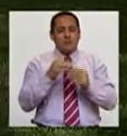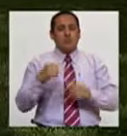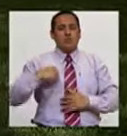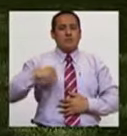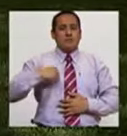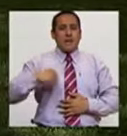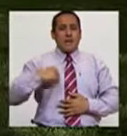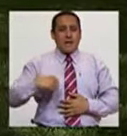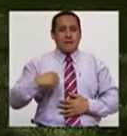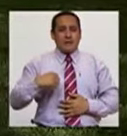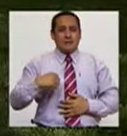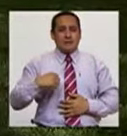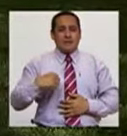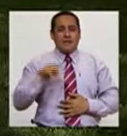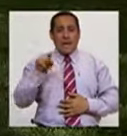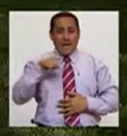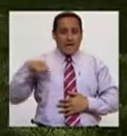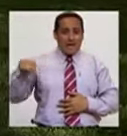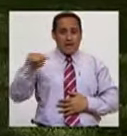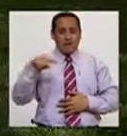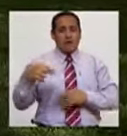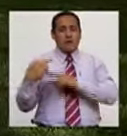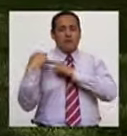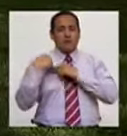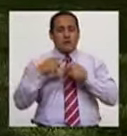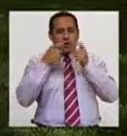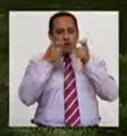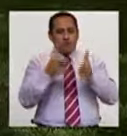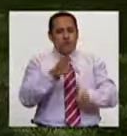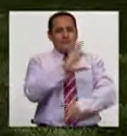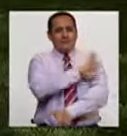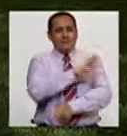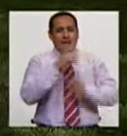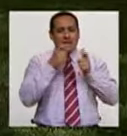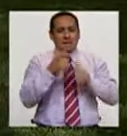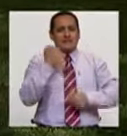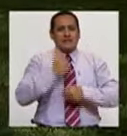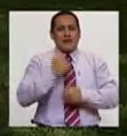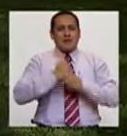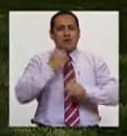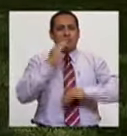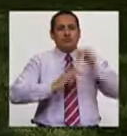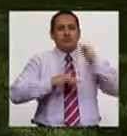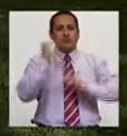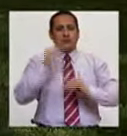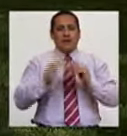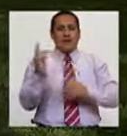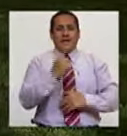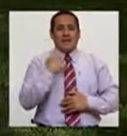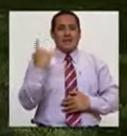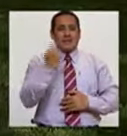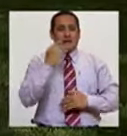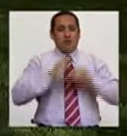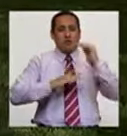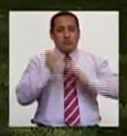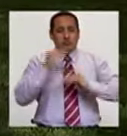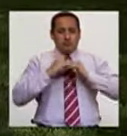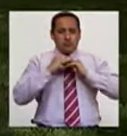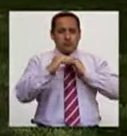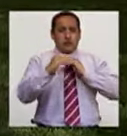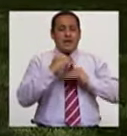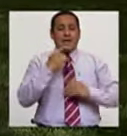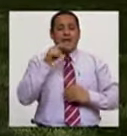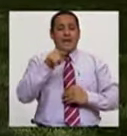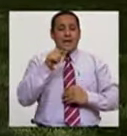municipalidades supervisan, promueven, fiscalizan las obras de infraestructura, tanto urbanística como arquitectónica,